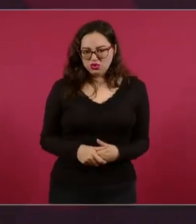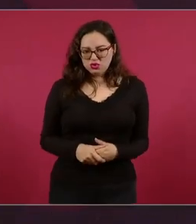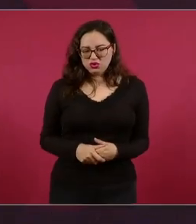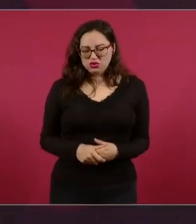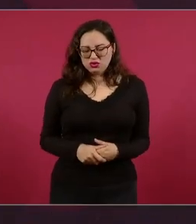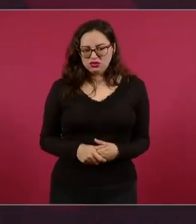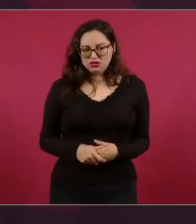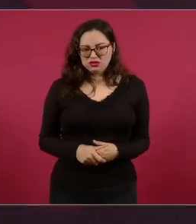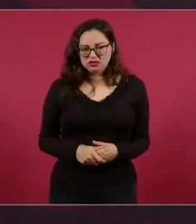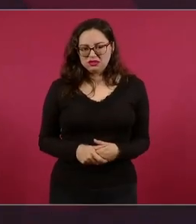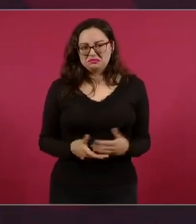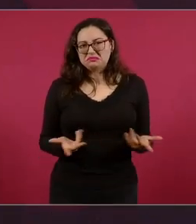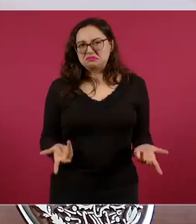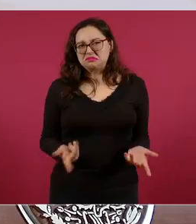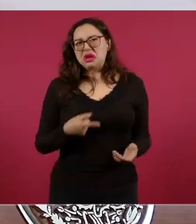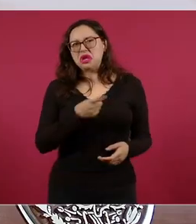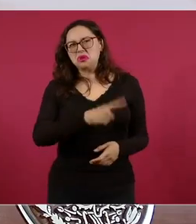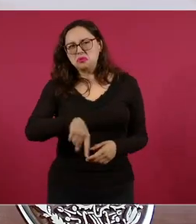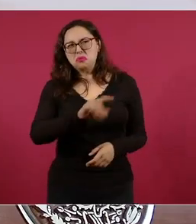como chantajistas,